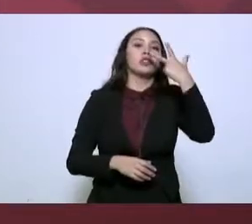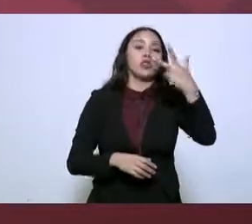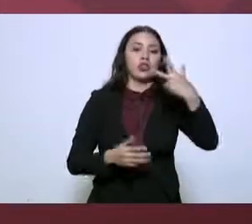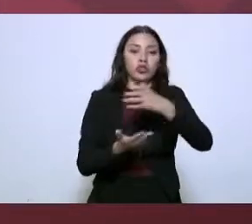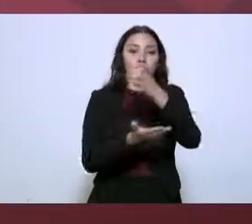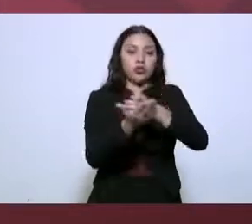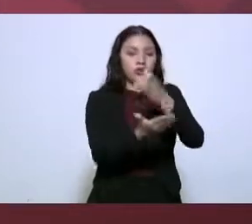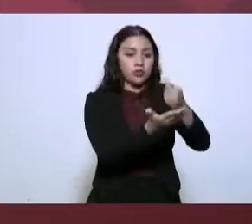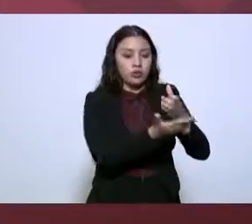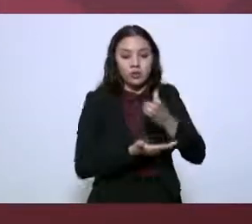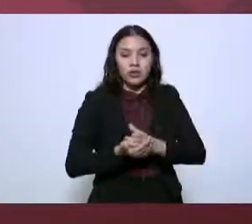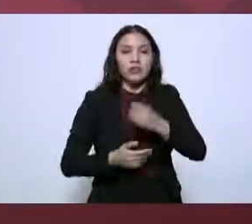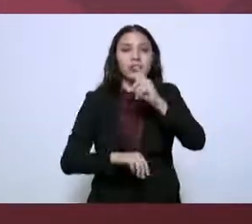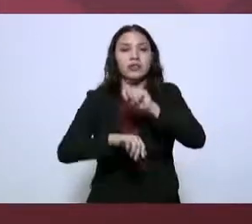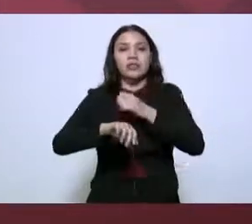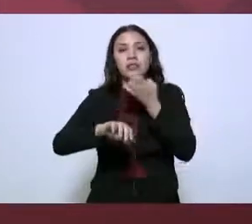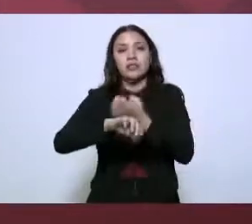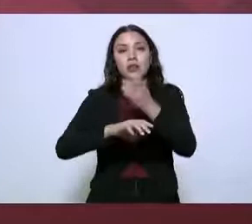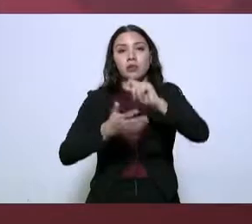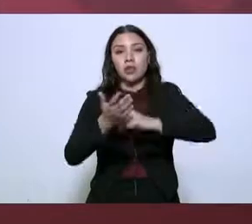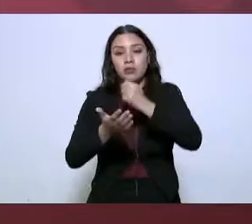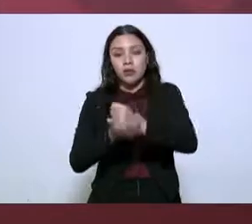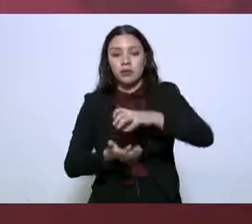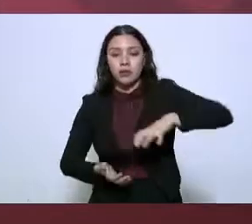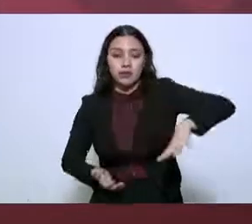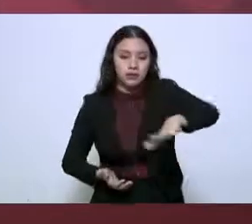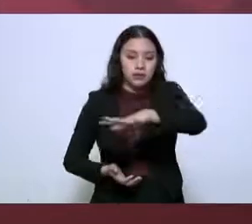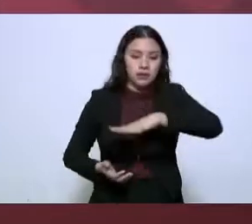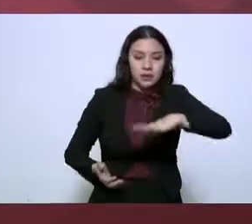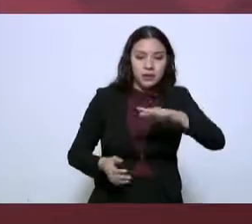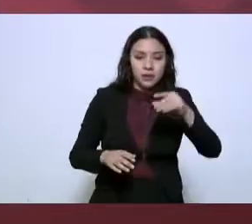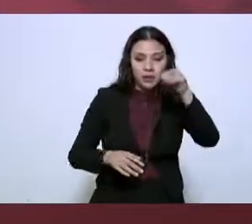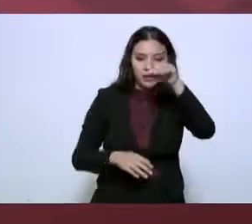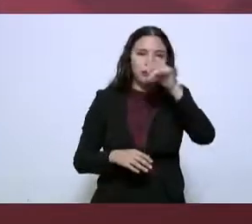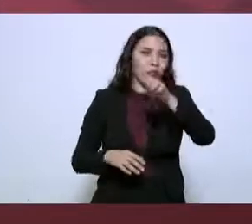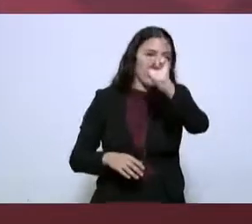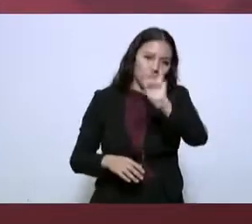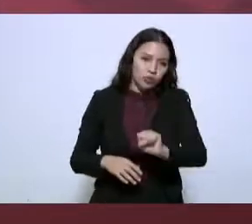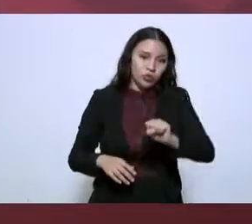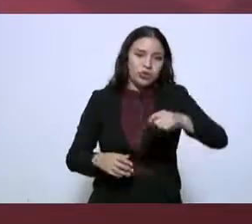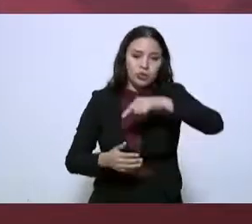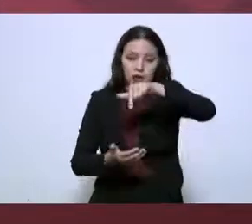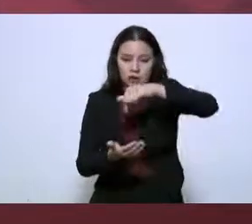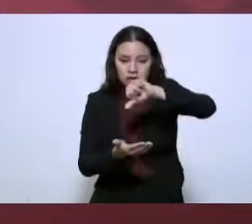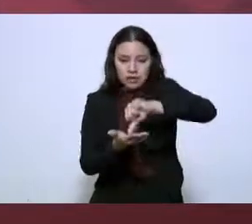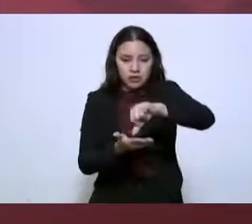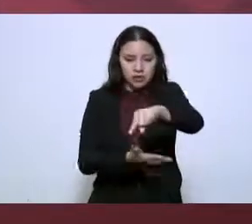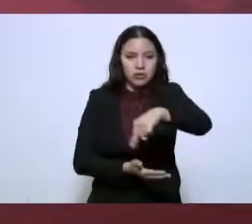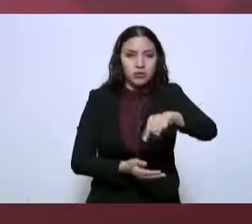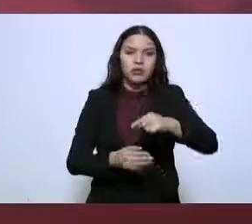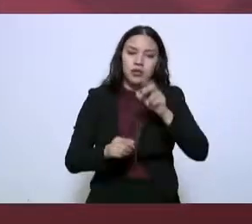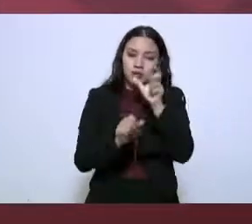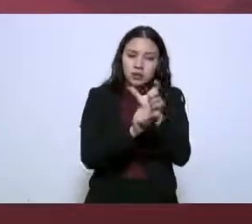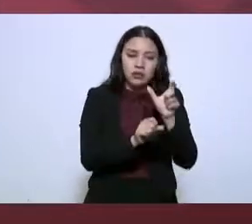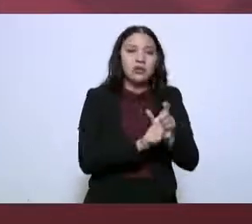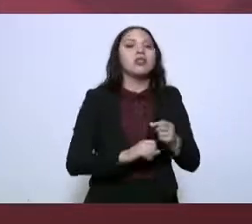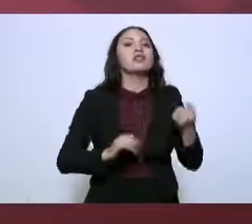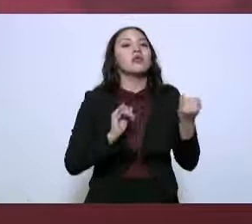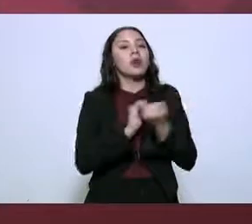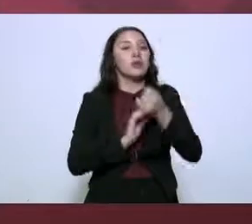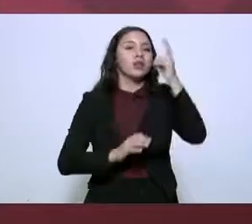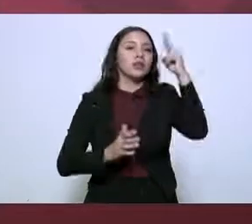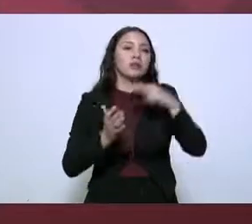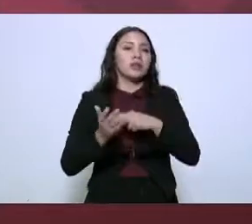centro y hacia el sur del estado. Y la octava zona militar, que ya existía, tiene un total de dos mil